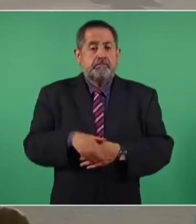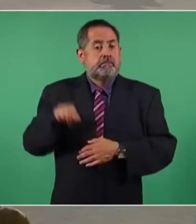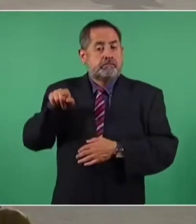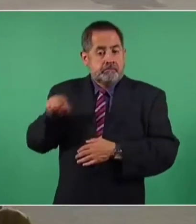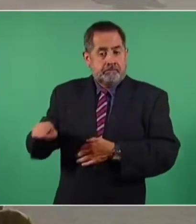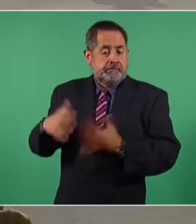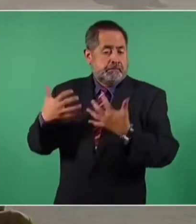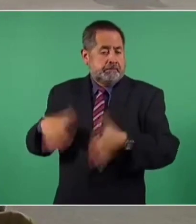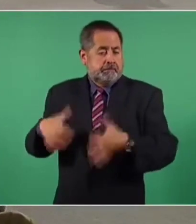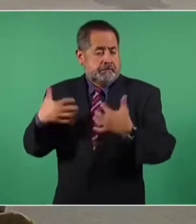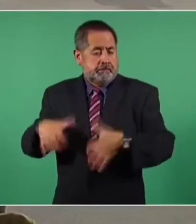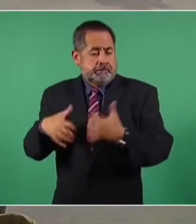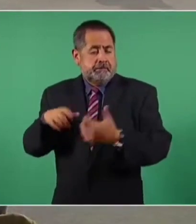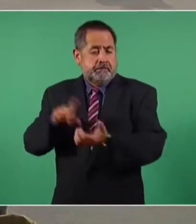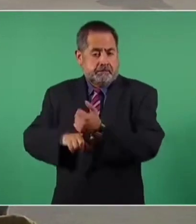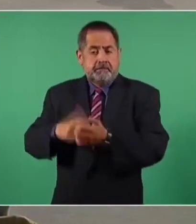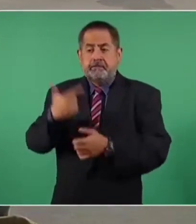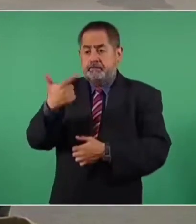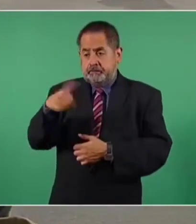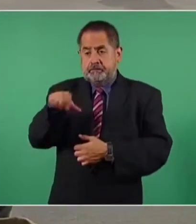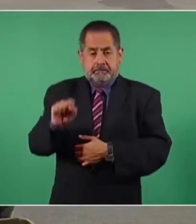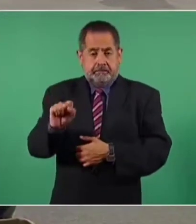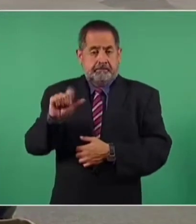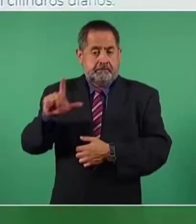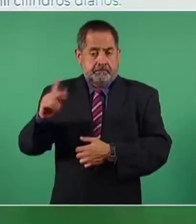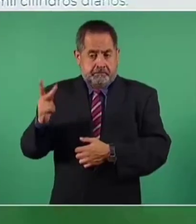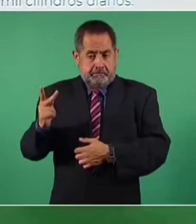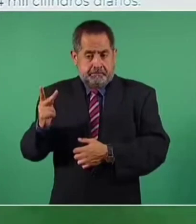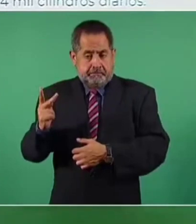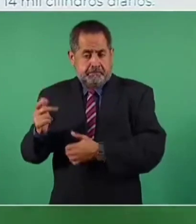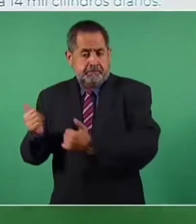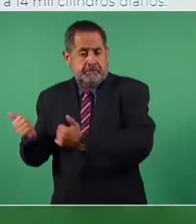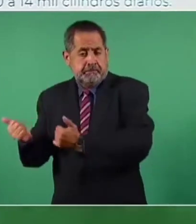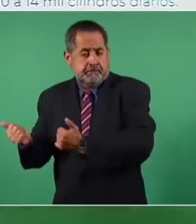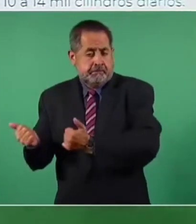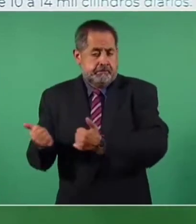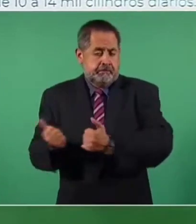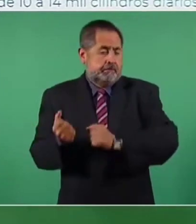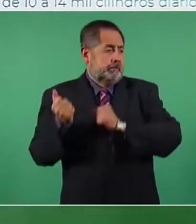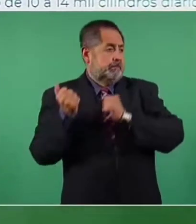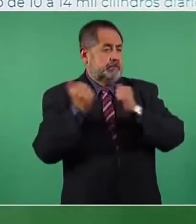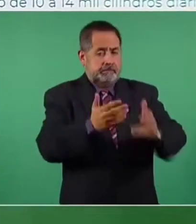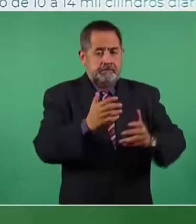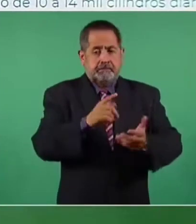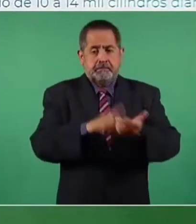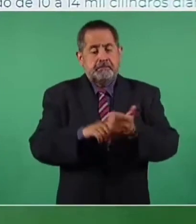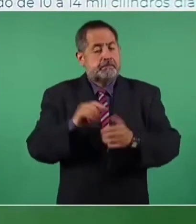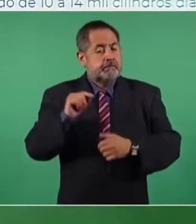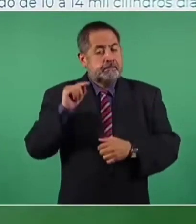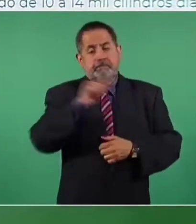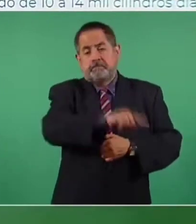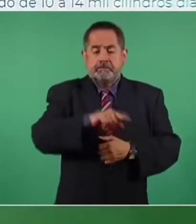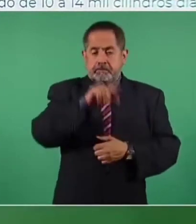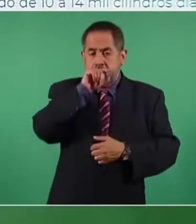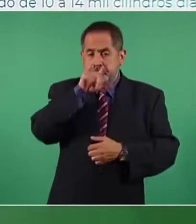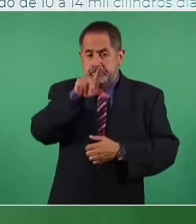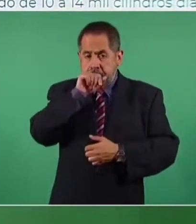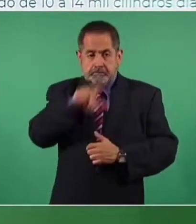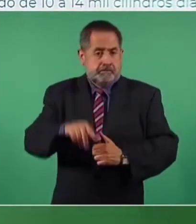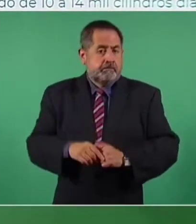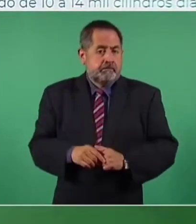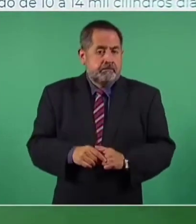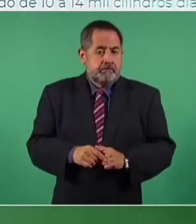y lo transportamos hasta Jalisco. Para el arranque,